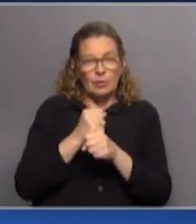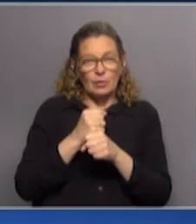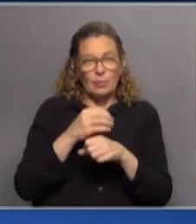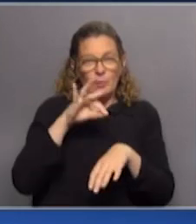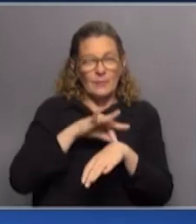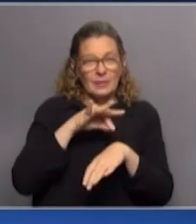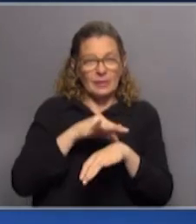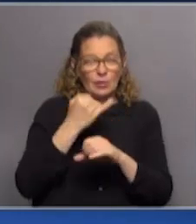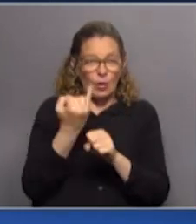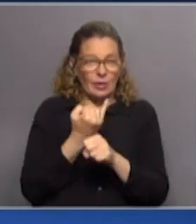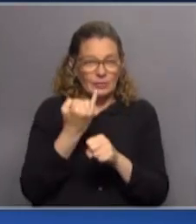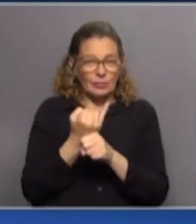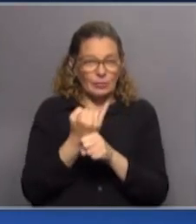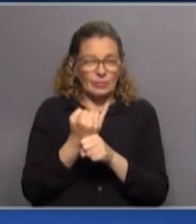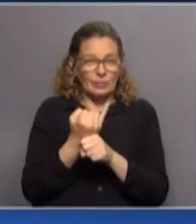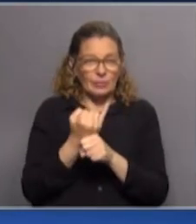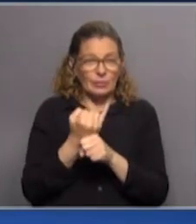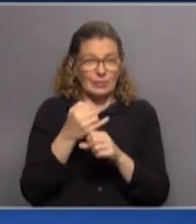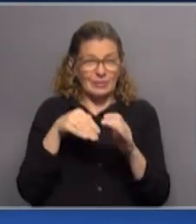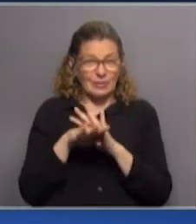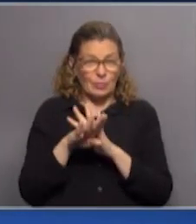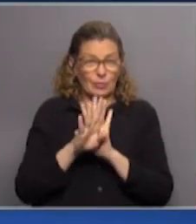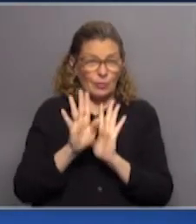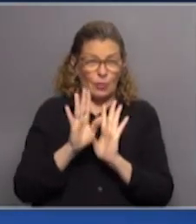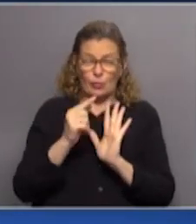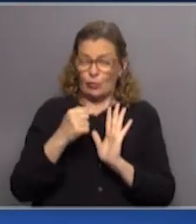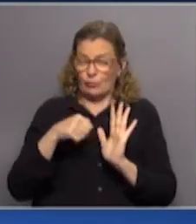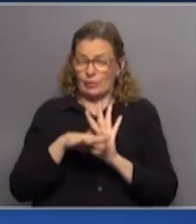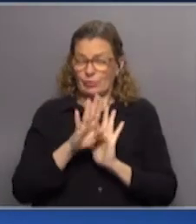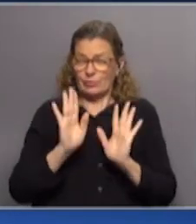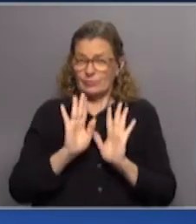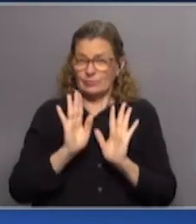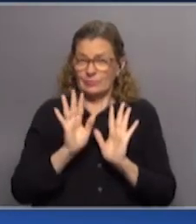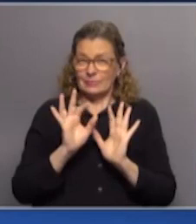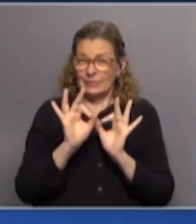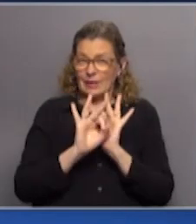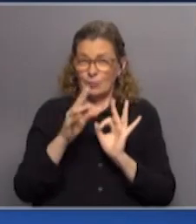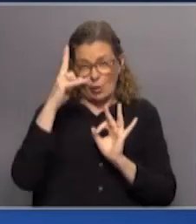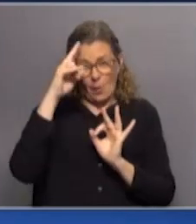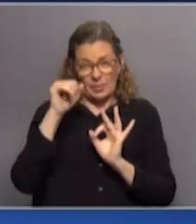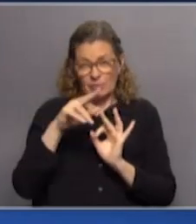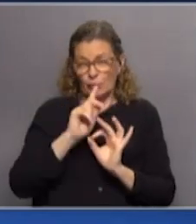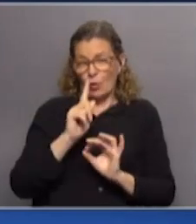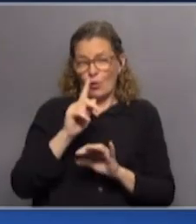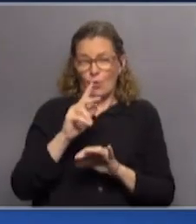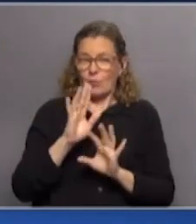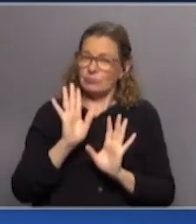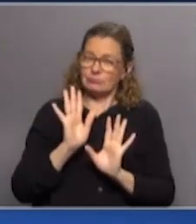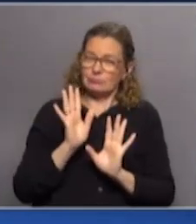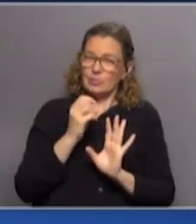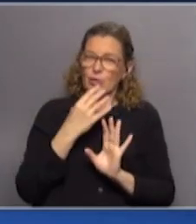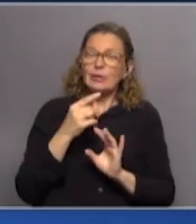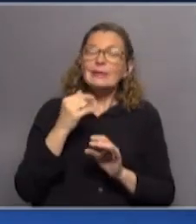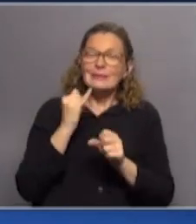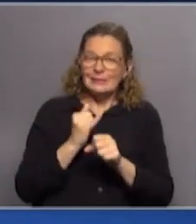gremio médico con la institución no intervenimos ni debemos intervenir, ni debemos opinar, no corresponde, sí